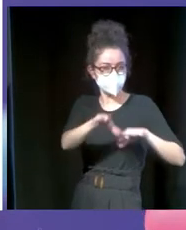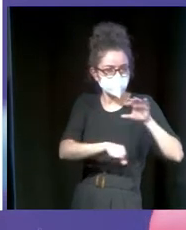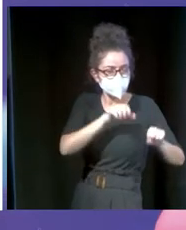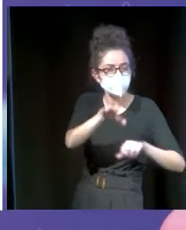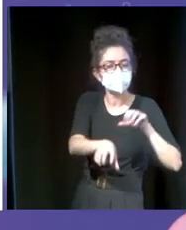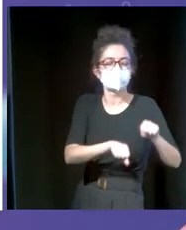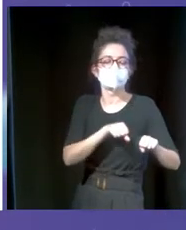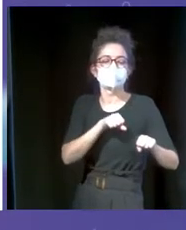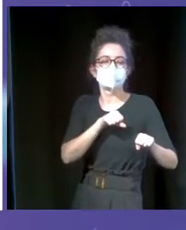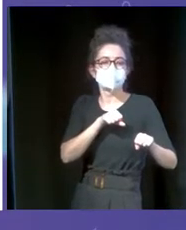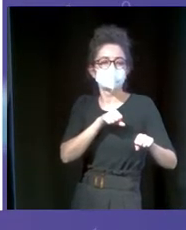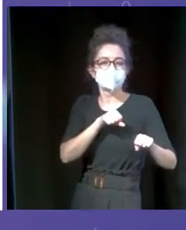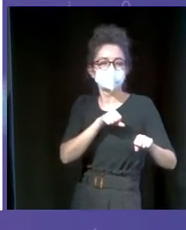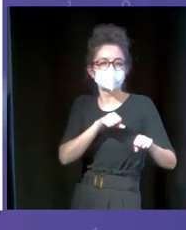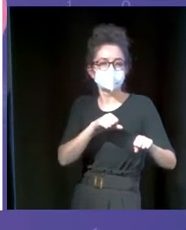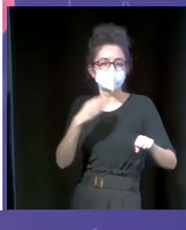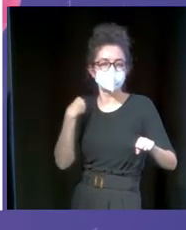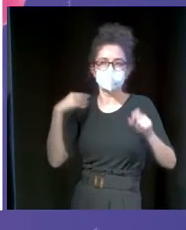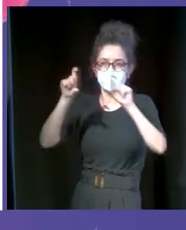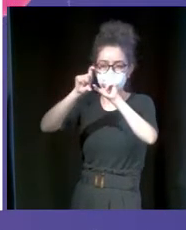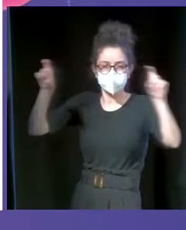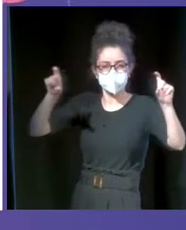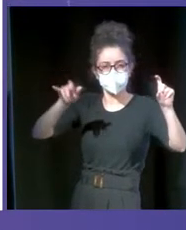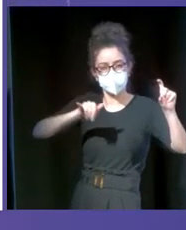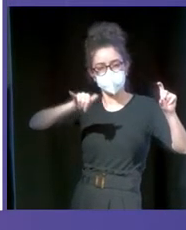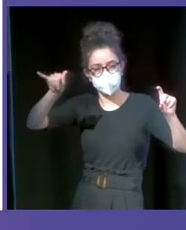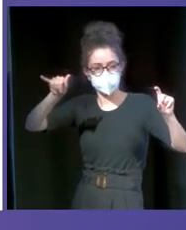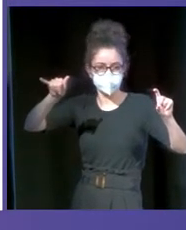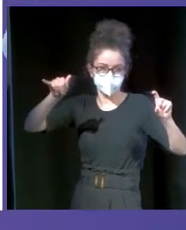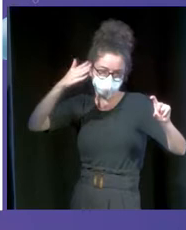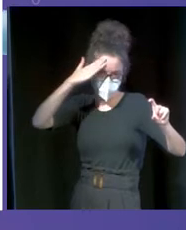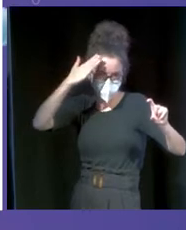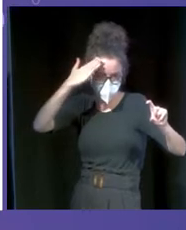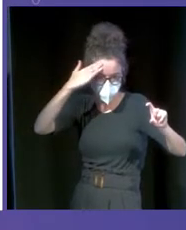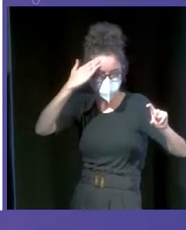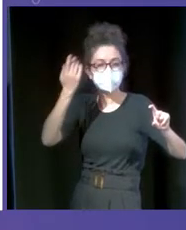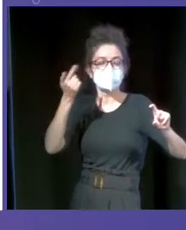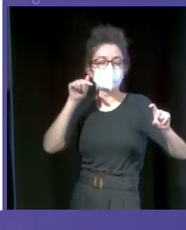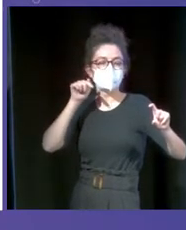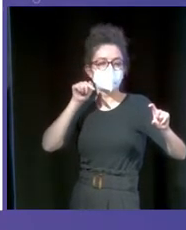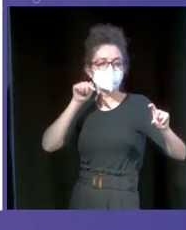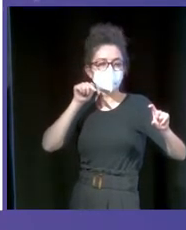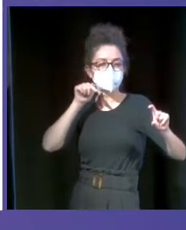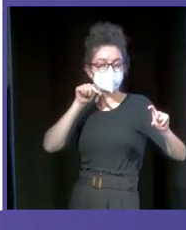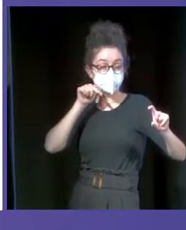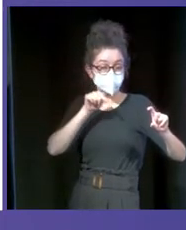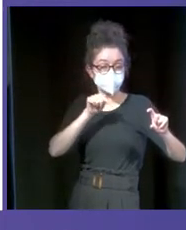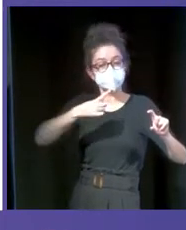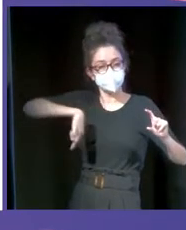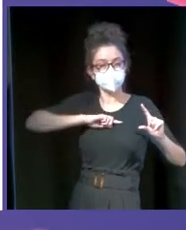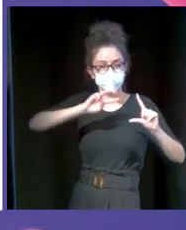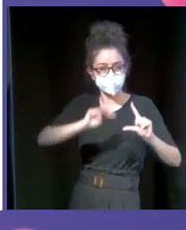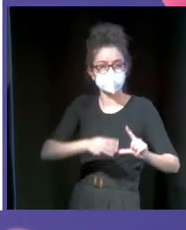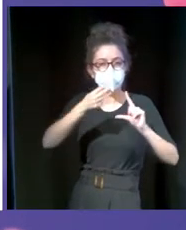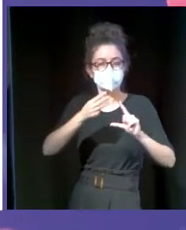hablándose con el tour operador mayorista y demás. Y también todavía a día de hoy tenemos desarrollado y mantenemos la página de